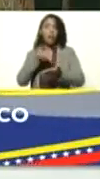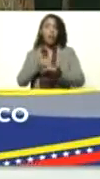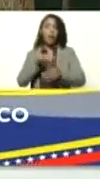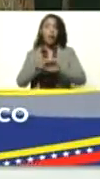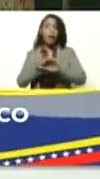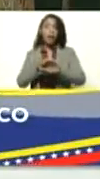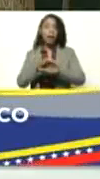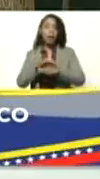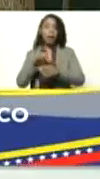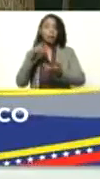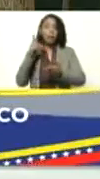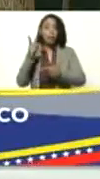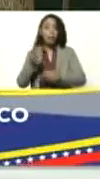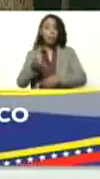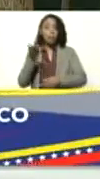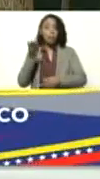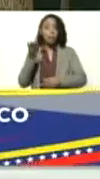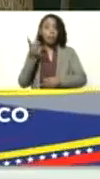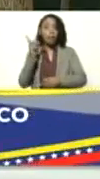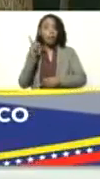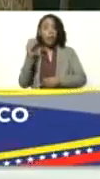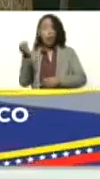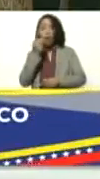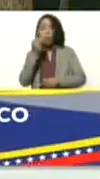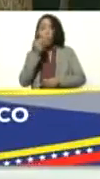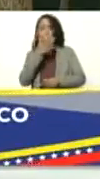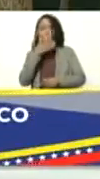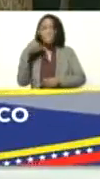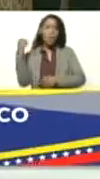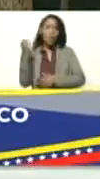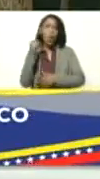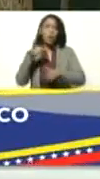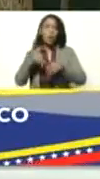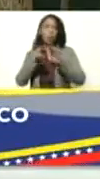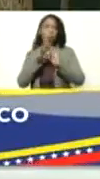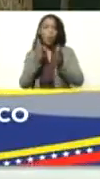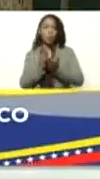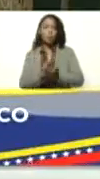de cabra, está uno de los alimentos mejores en el mundo.